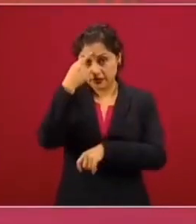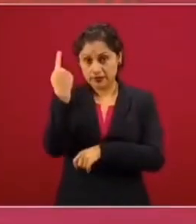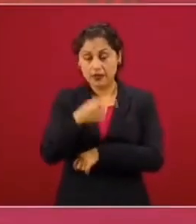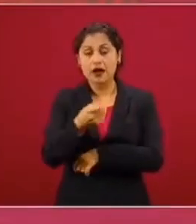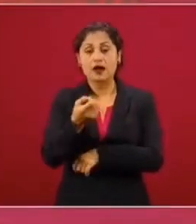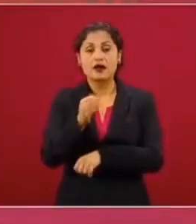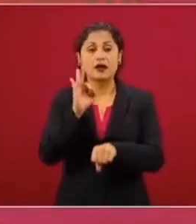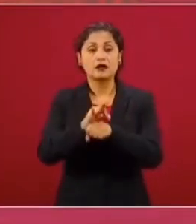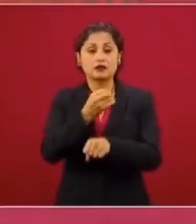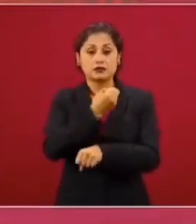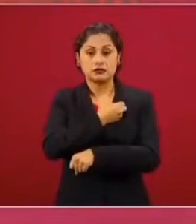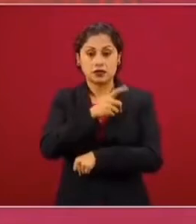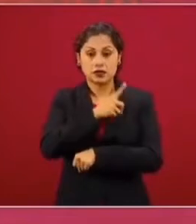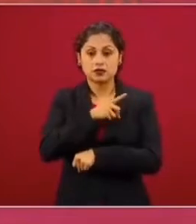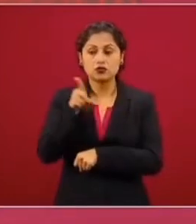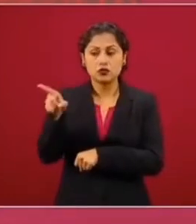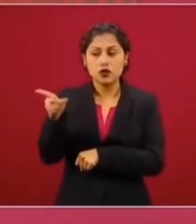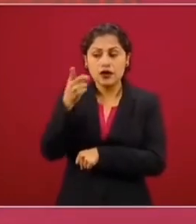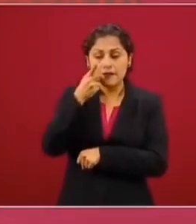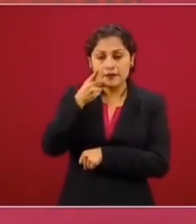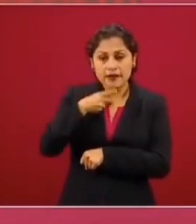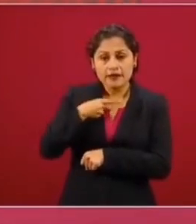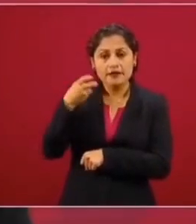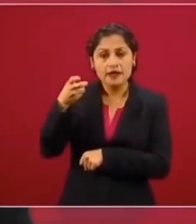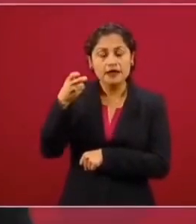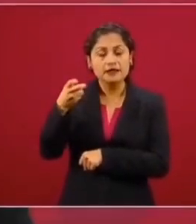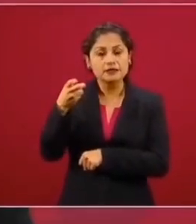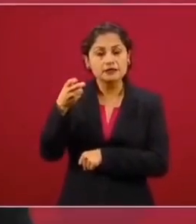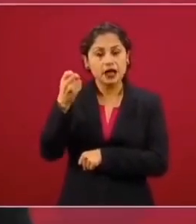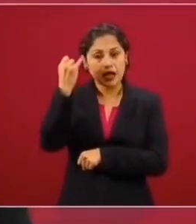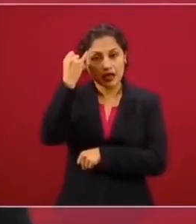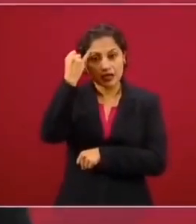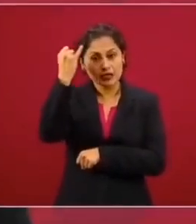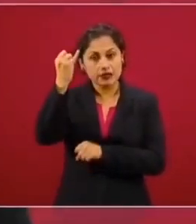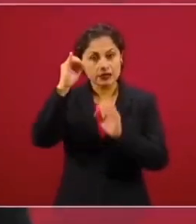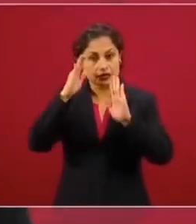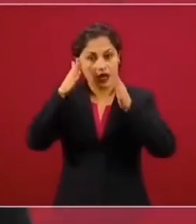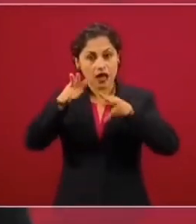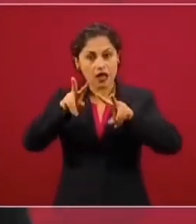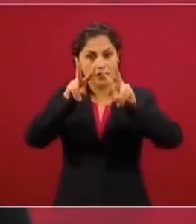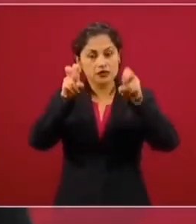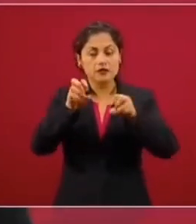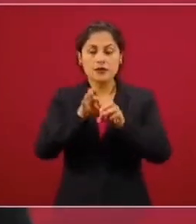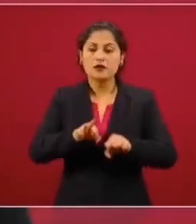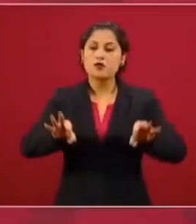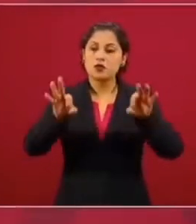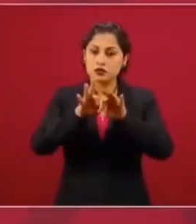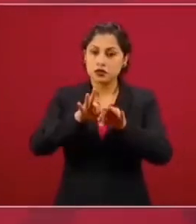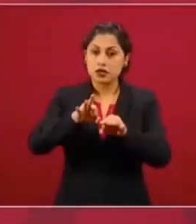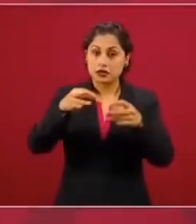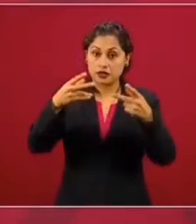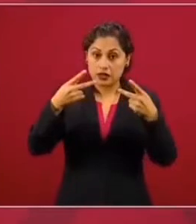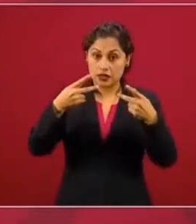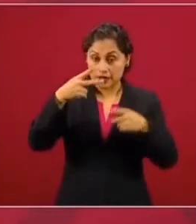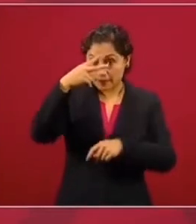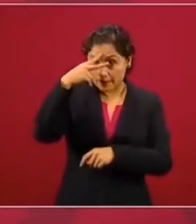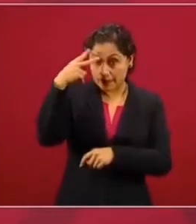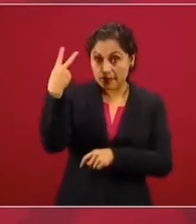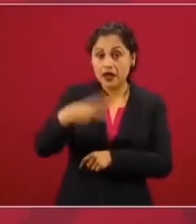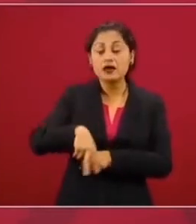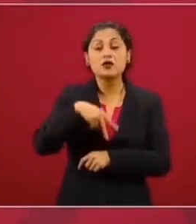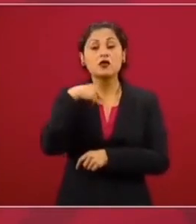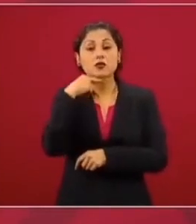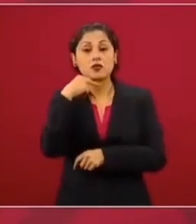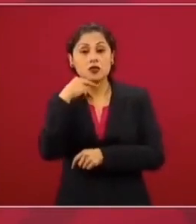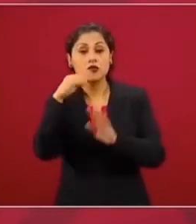La cuestión que usted menciona es un punto central y siempre lo será como una preocupación de México respecto a la